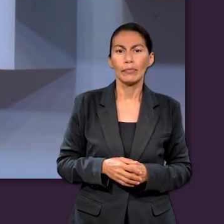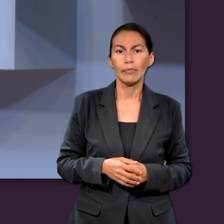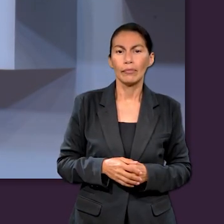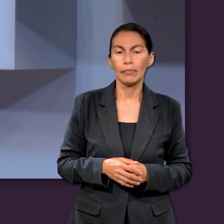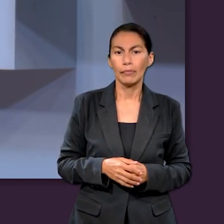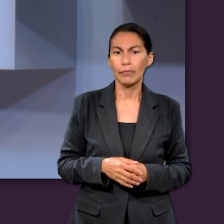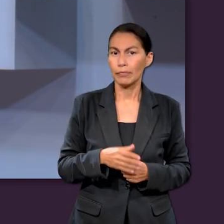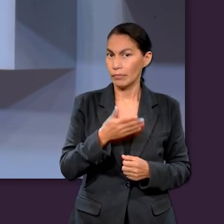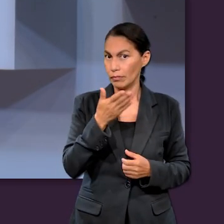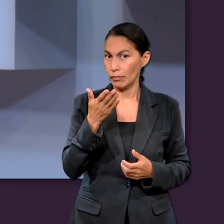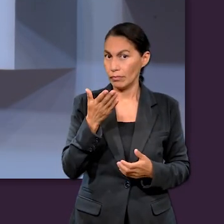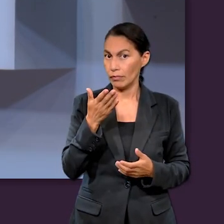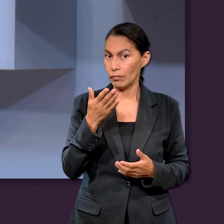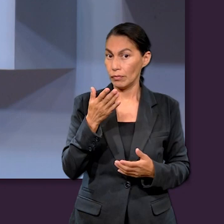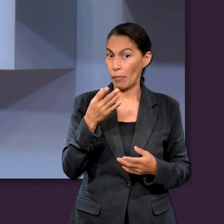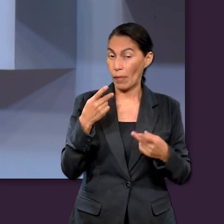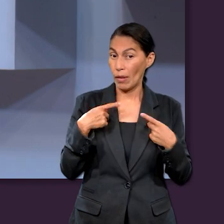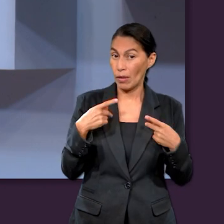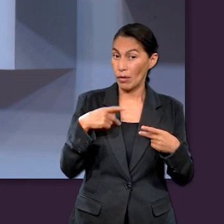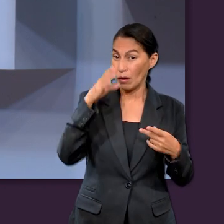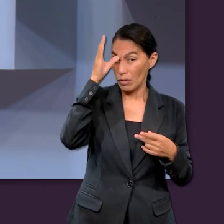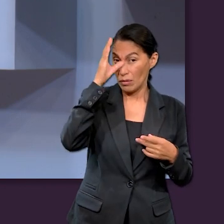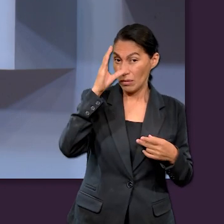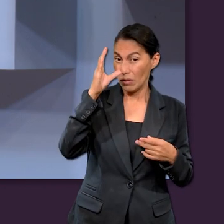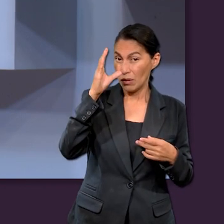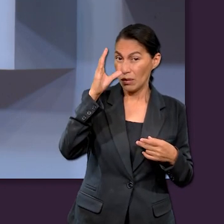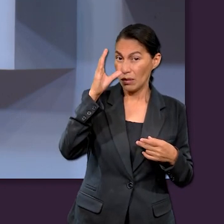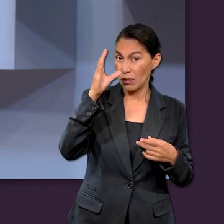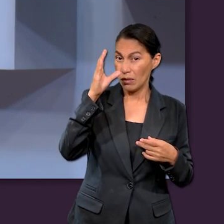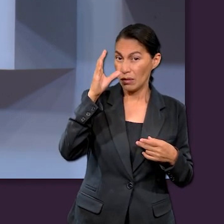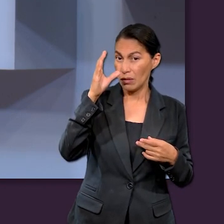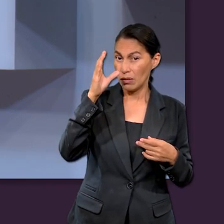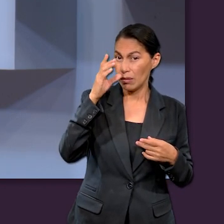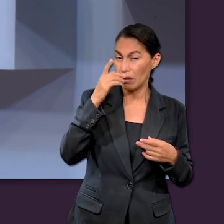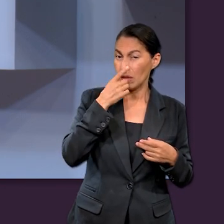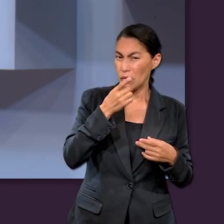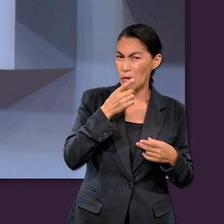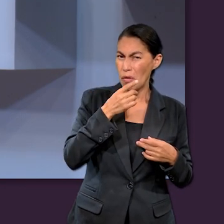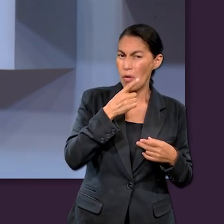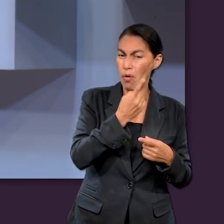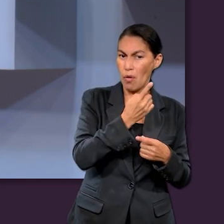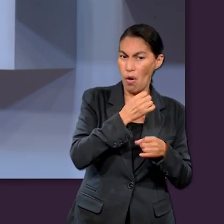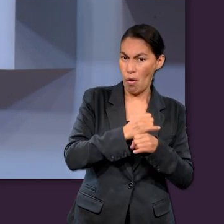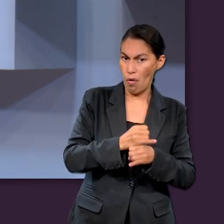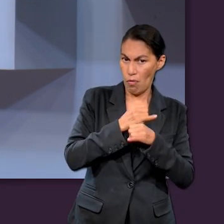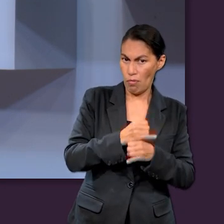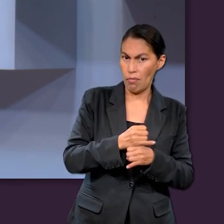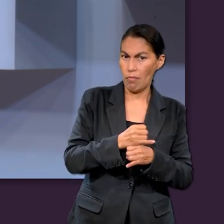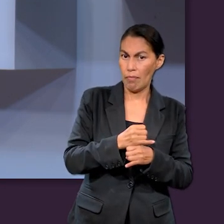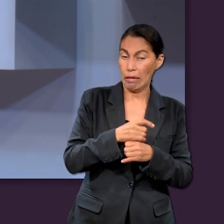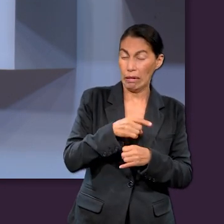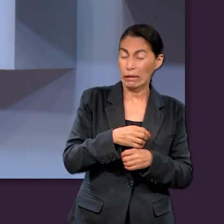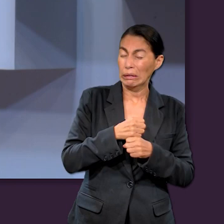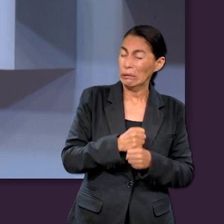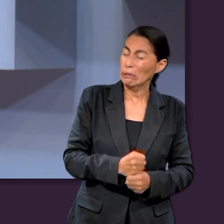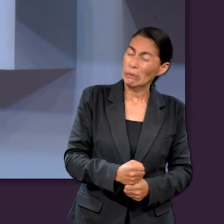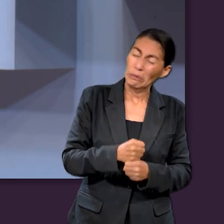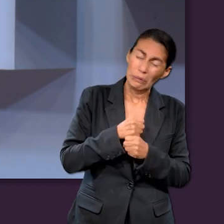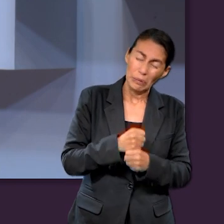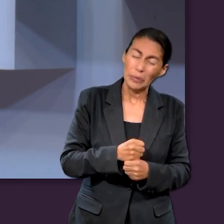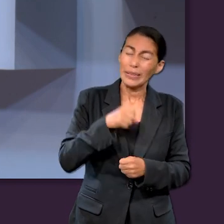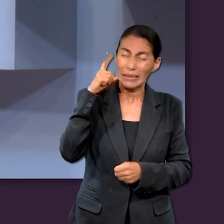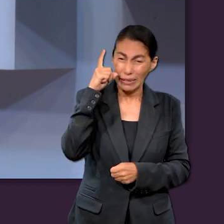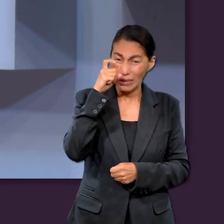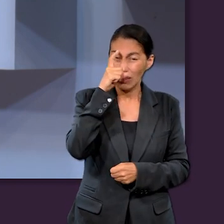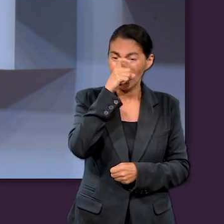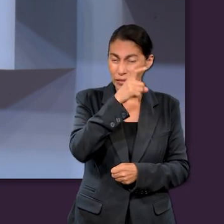Quisiera que recordáramos el personaje que mencionó Chibrena al principio, que fue Job. Job pasó por unas